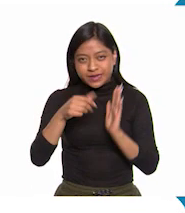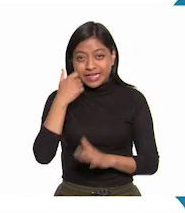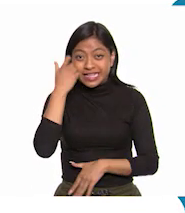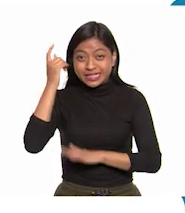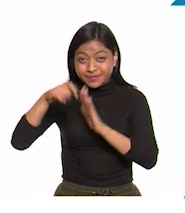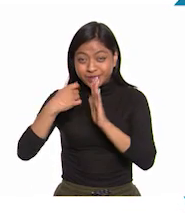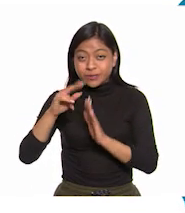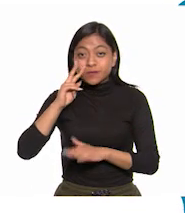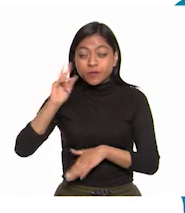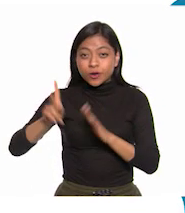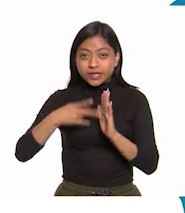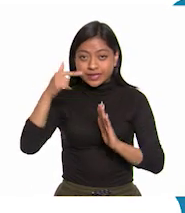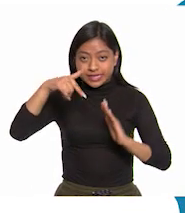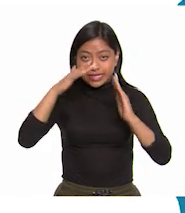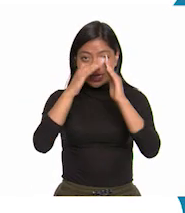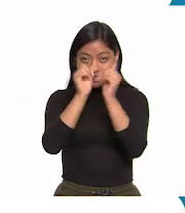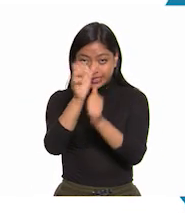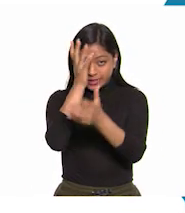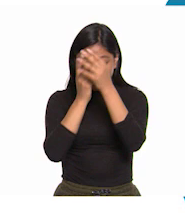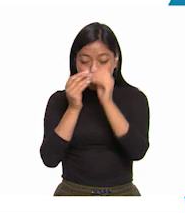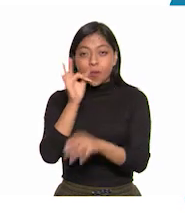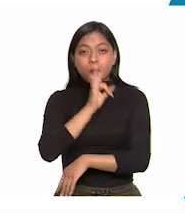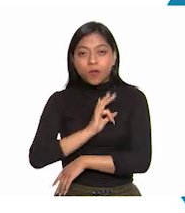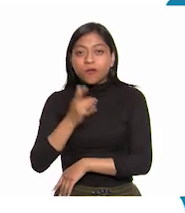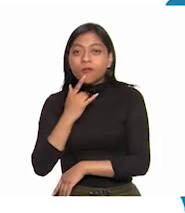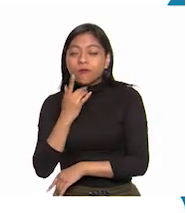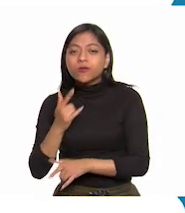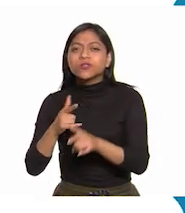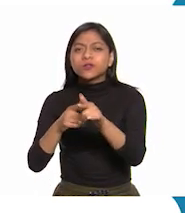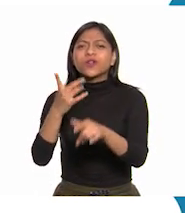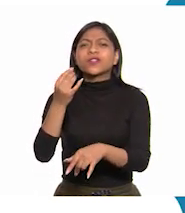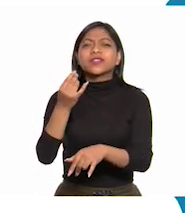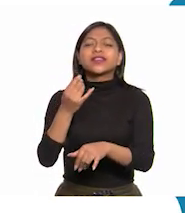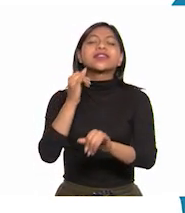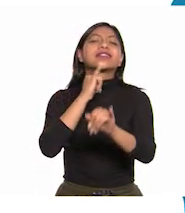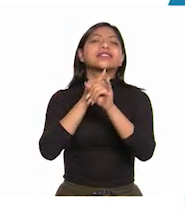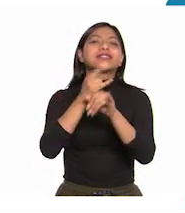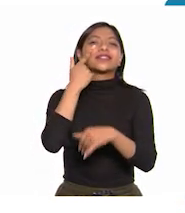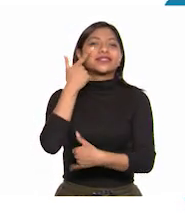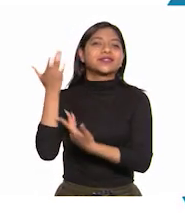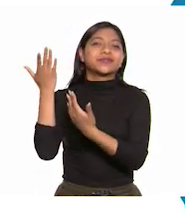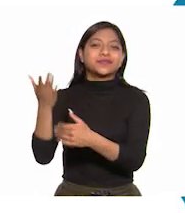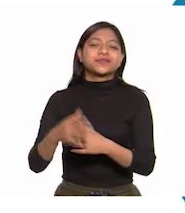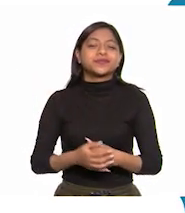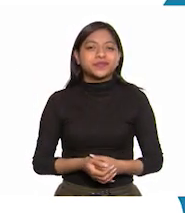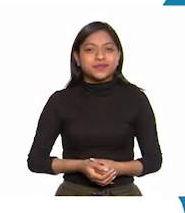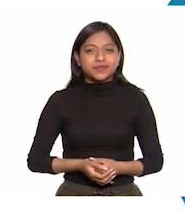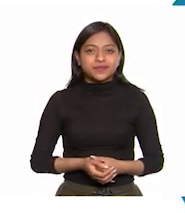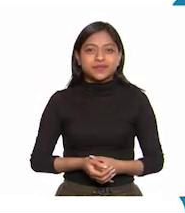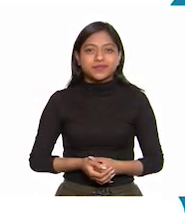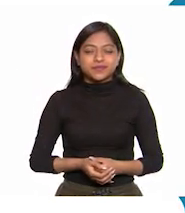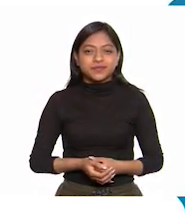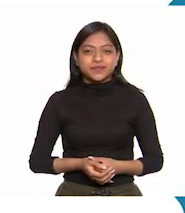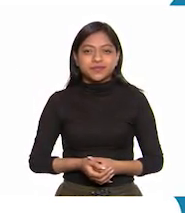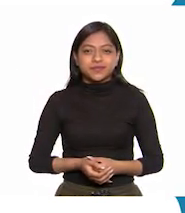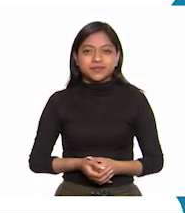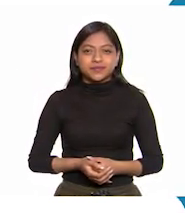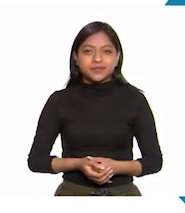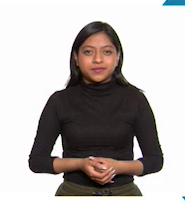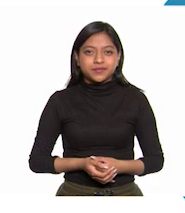a ver los programas de Aprende en Casa, los puedes encontrar en la siguiente liga. aprendeencasa.cep.gov